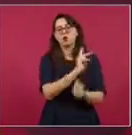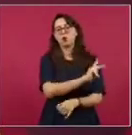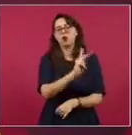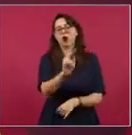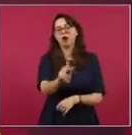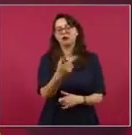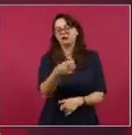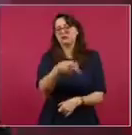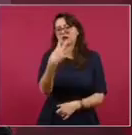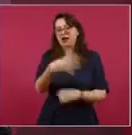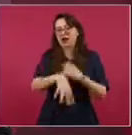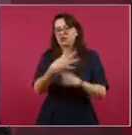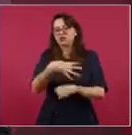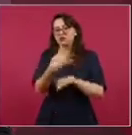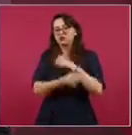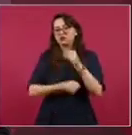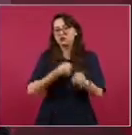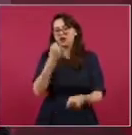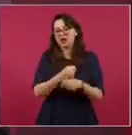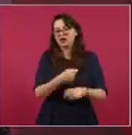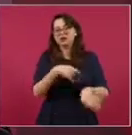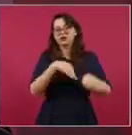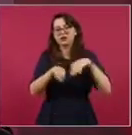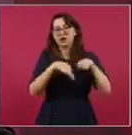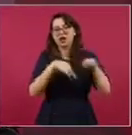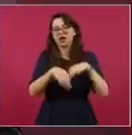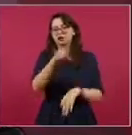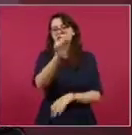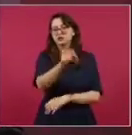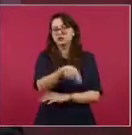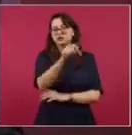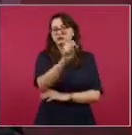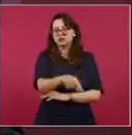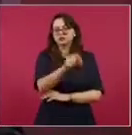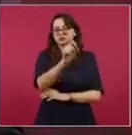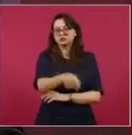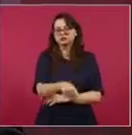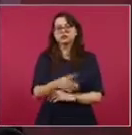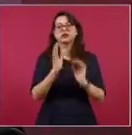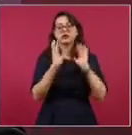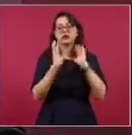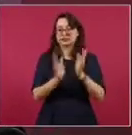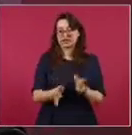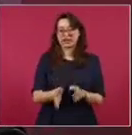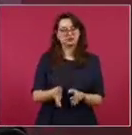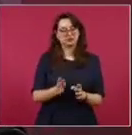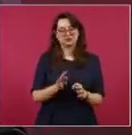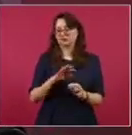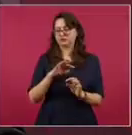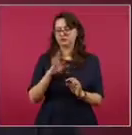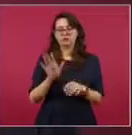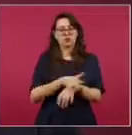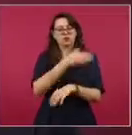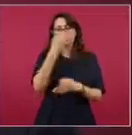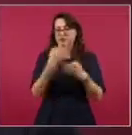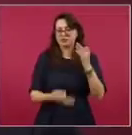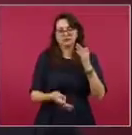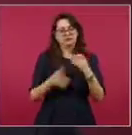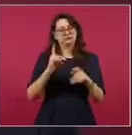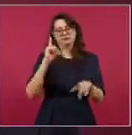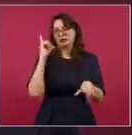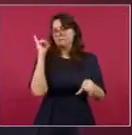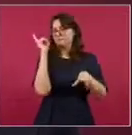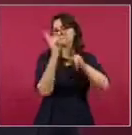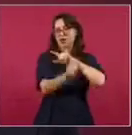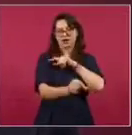va a llevar también más de